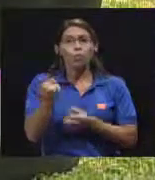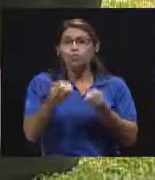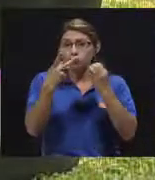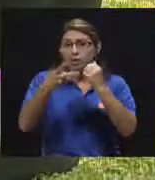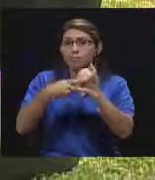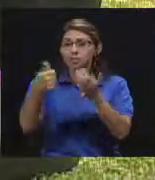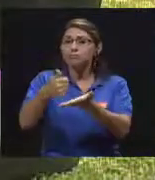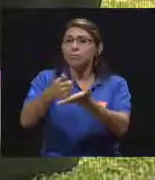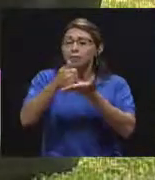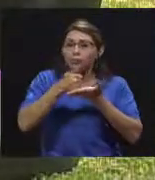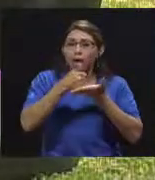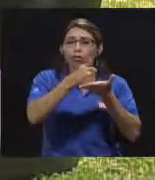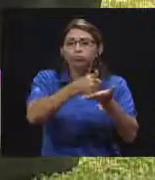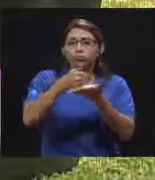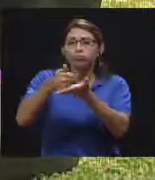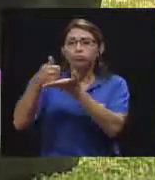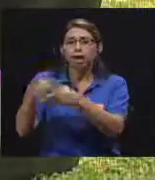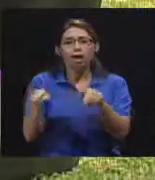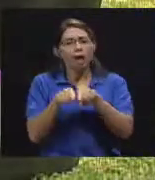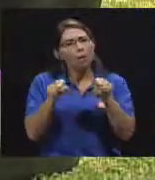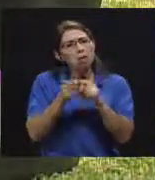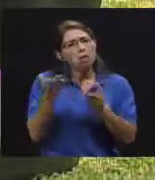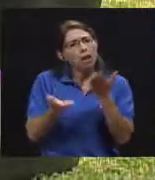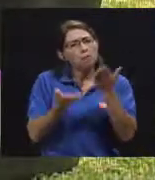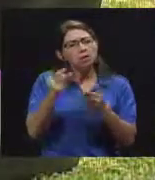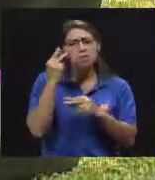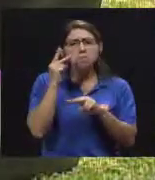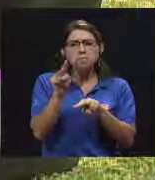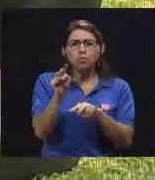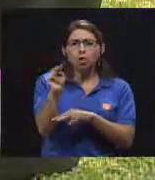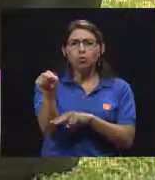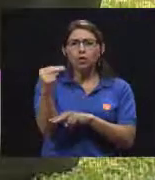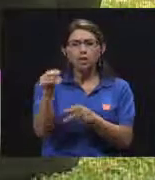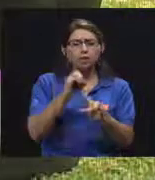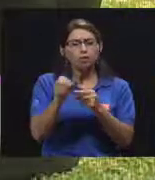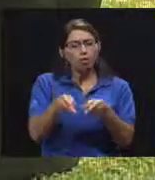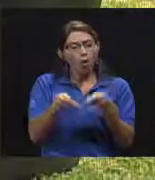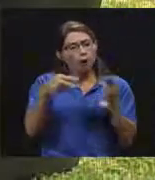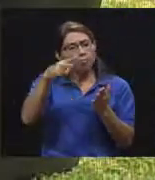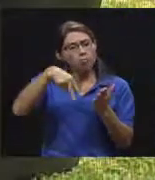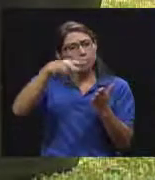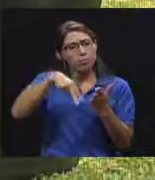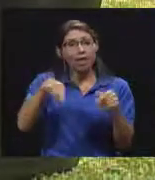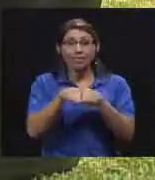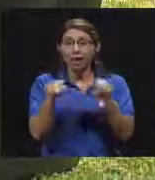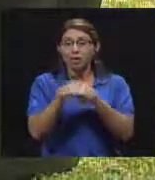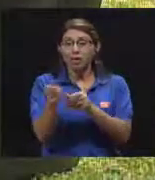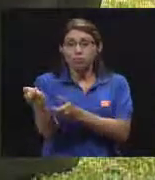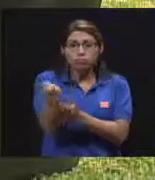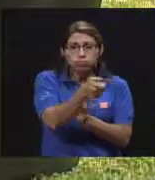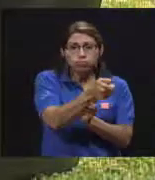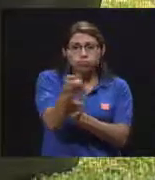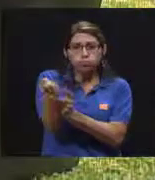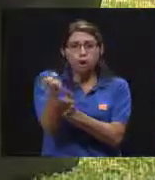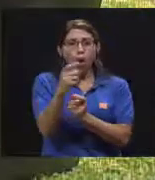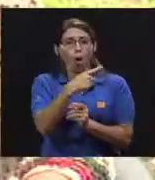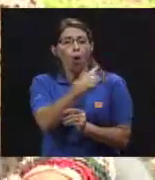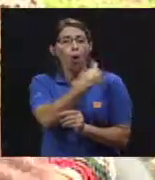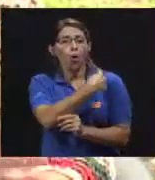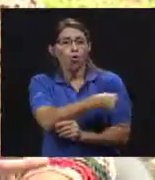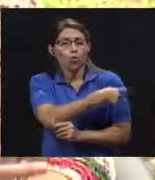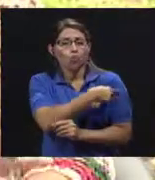ayudado en muchas ocasiones y tal vez hemos leído informaciones o observado las noticias también, Pablo, como también los bomberos, la Cruz Roja también.